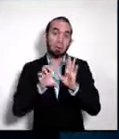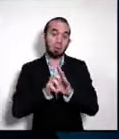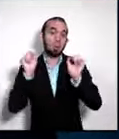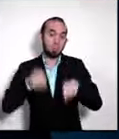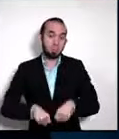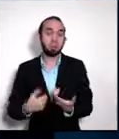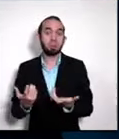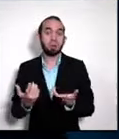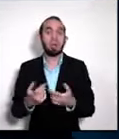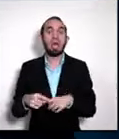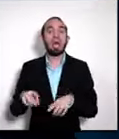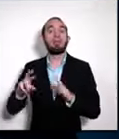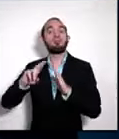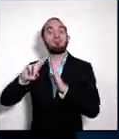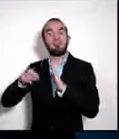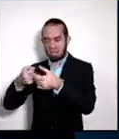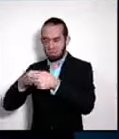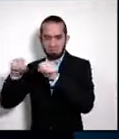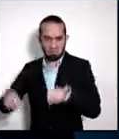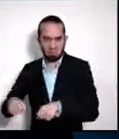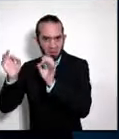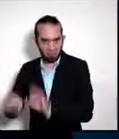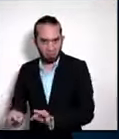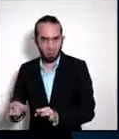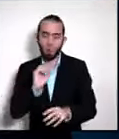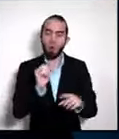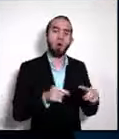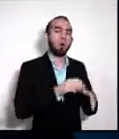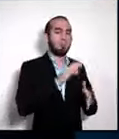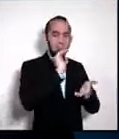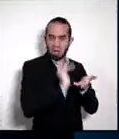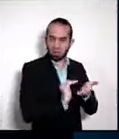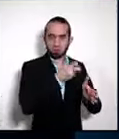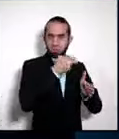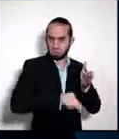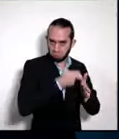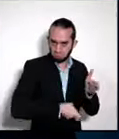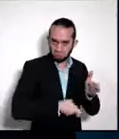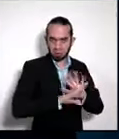régimen definitivo, donde hay una altísima demanda,